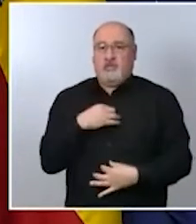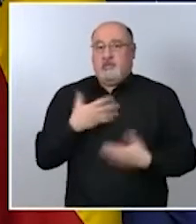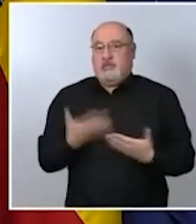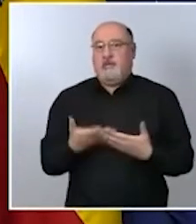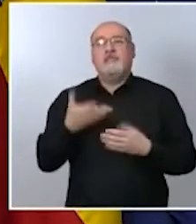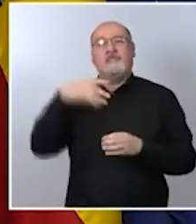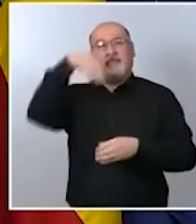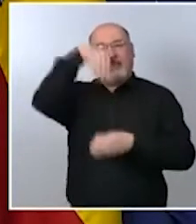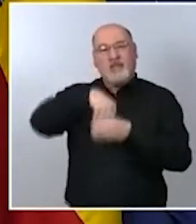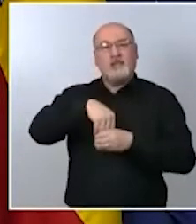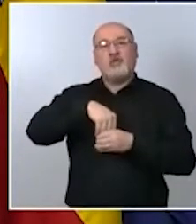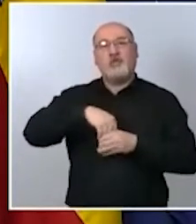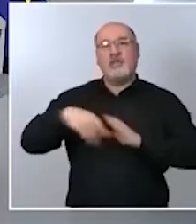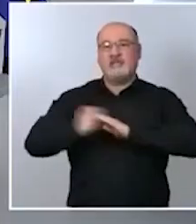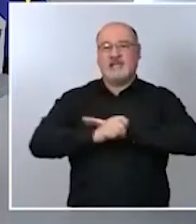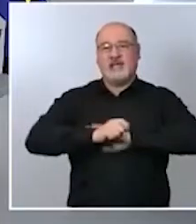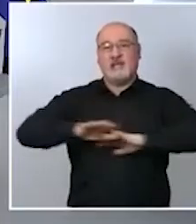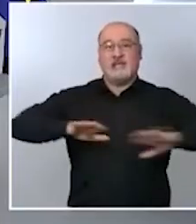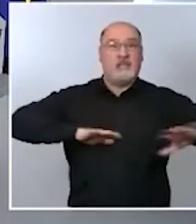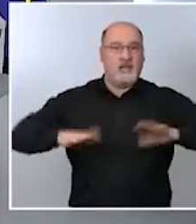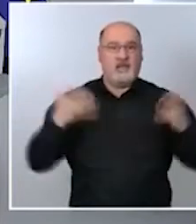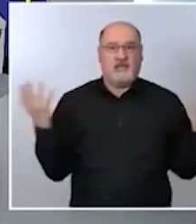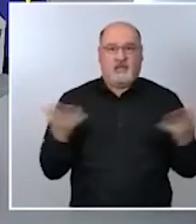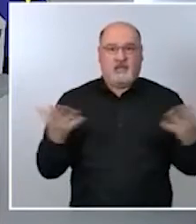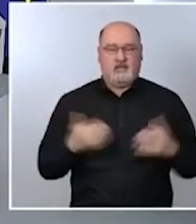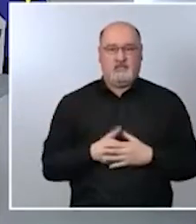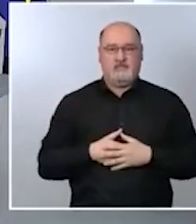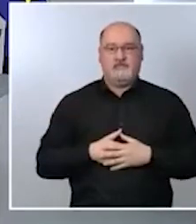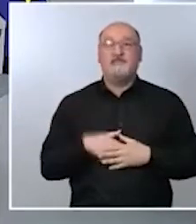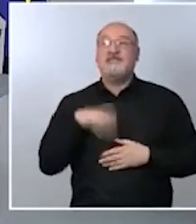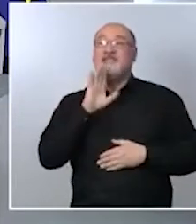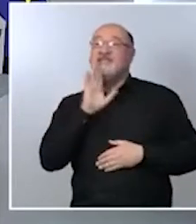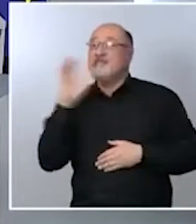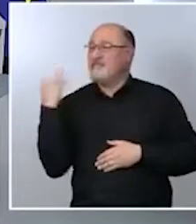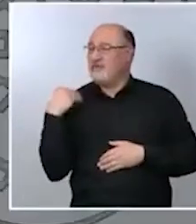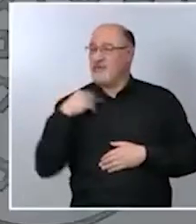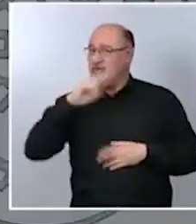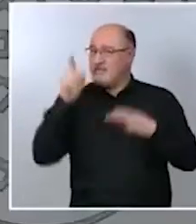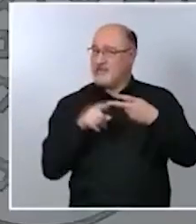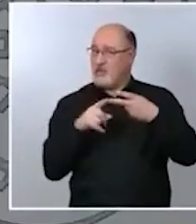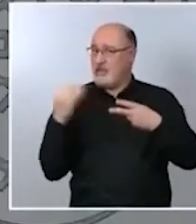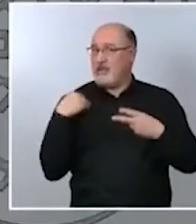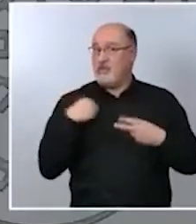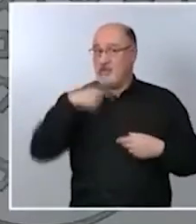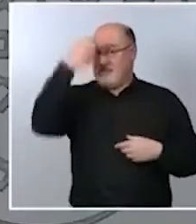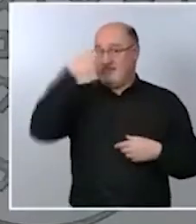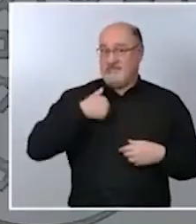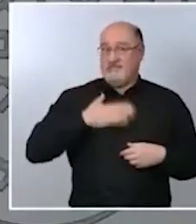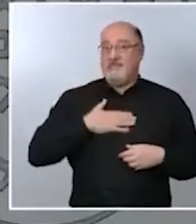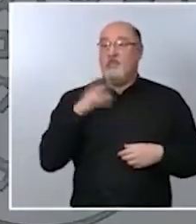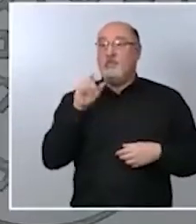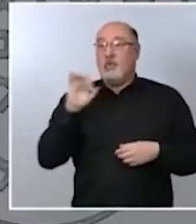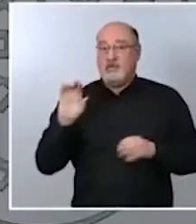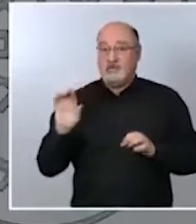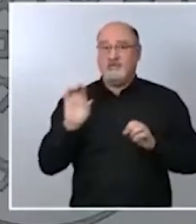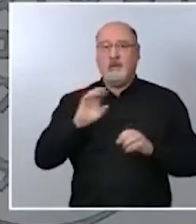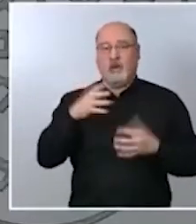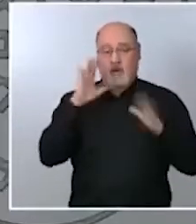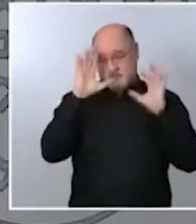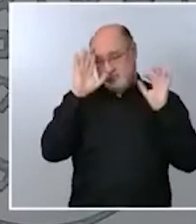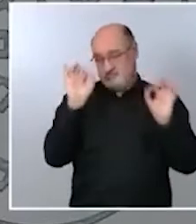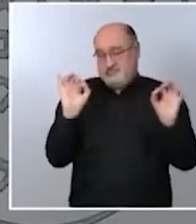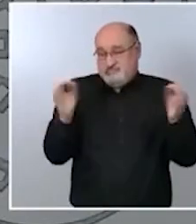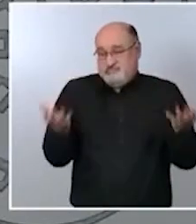indicados Y en relación Puri con la segunda pregunta yo creo que es una obviedad y que es bastante evidente el